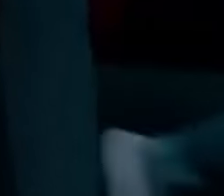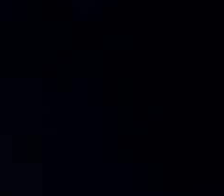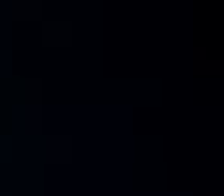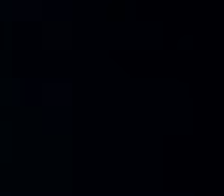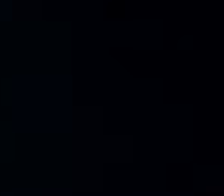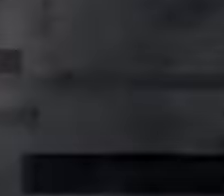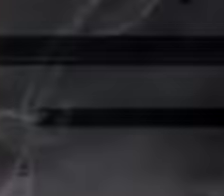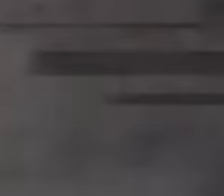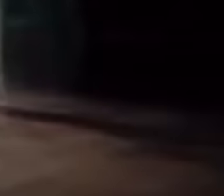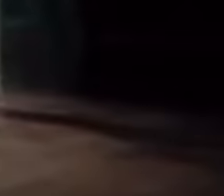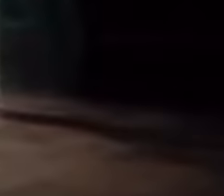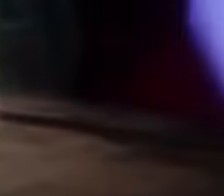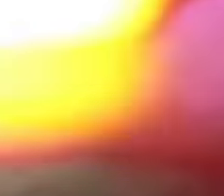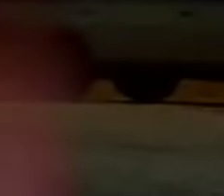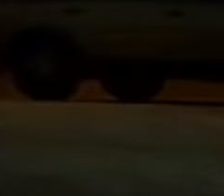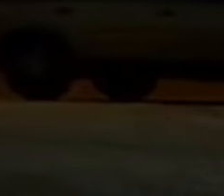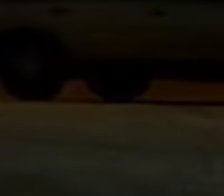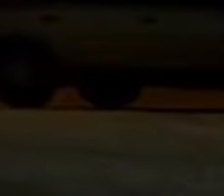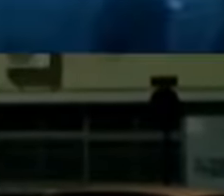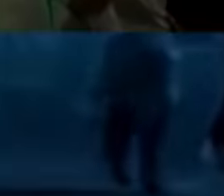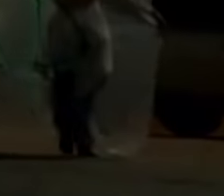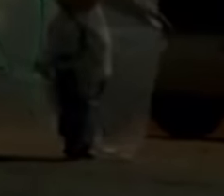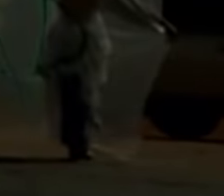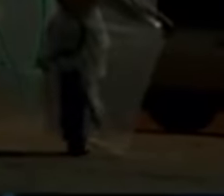Contemporánea del Teatro Solís.